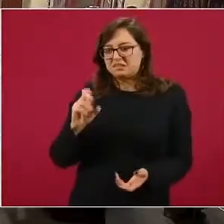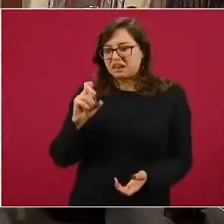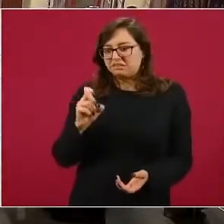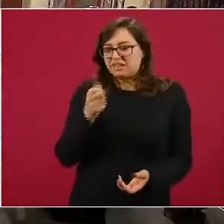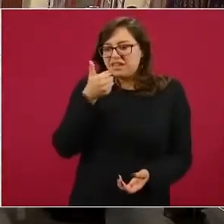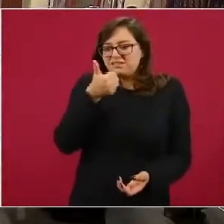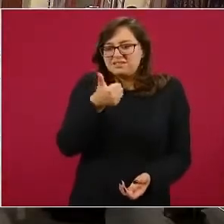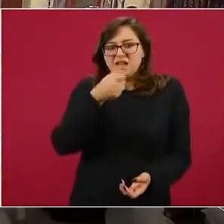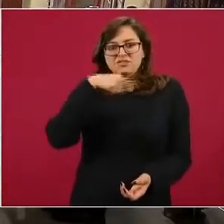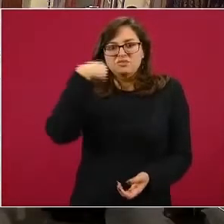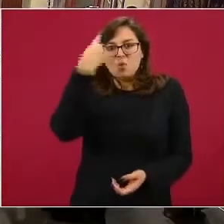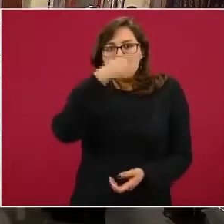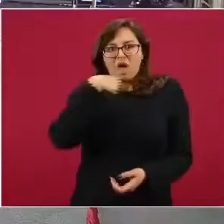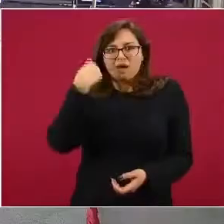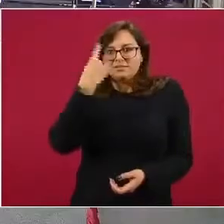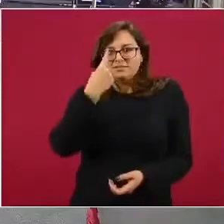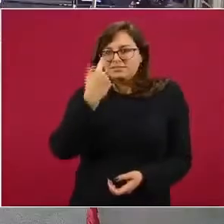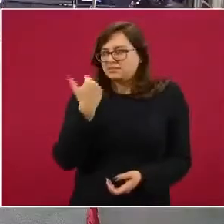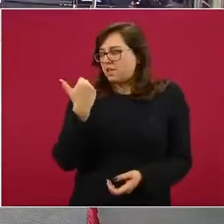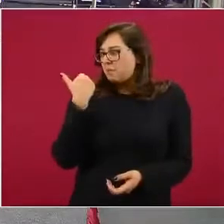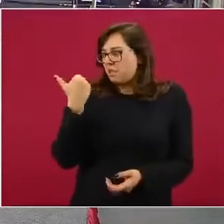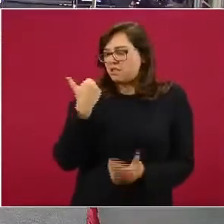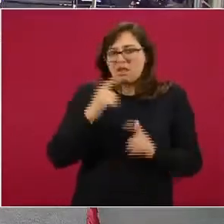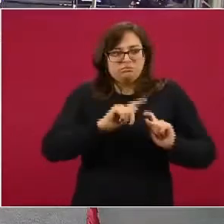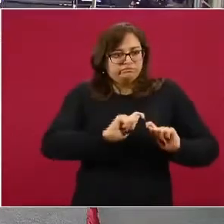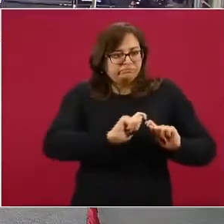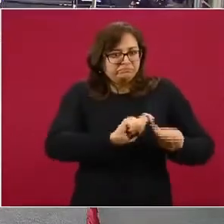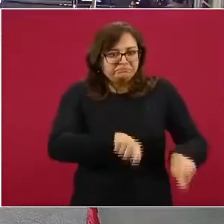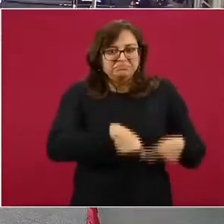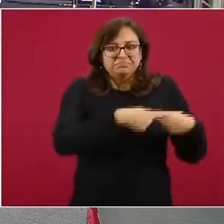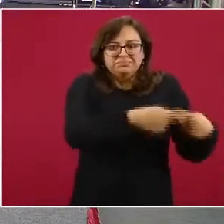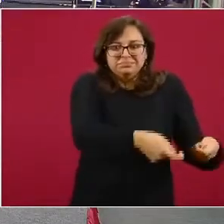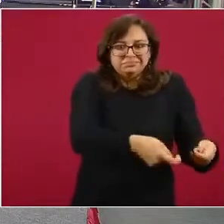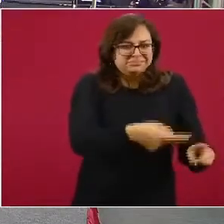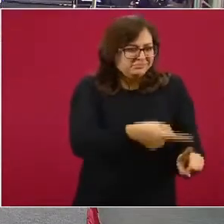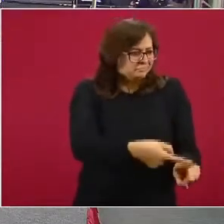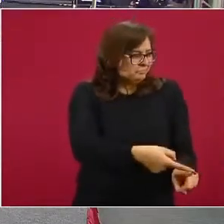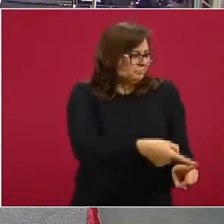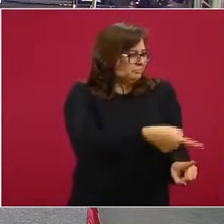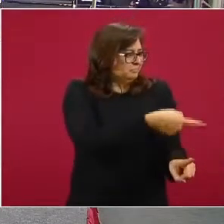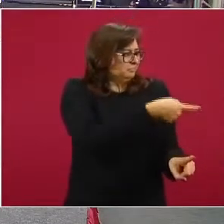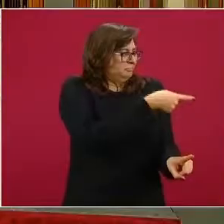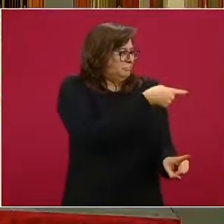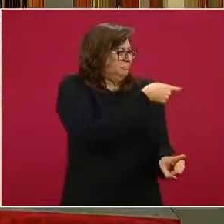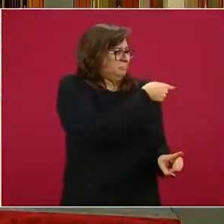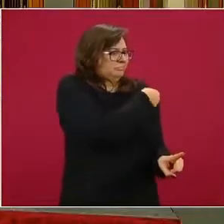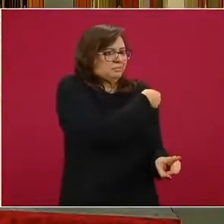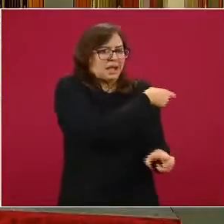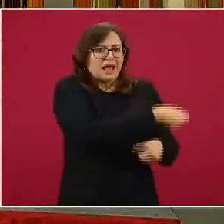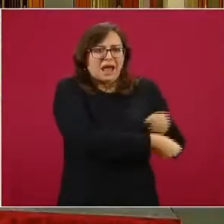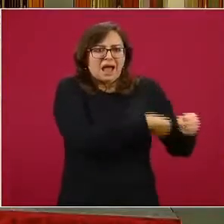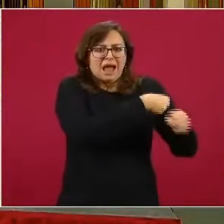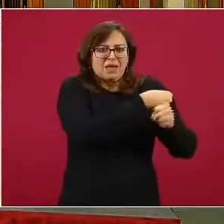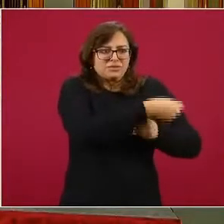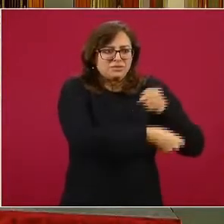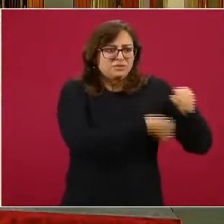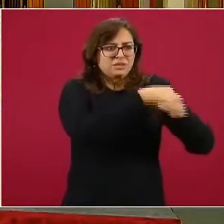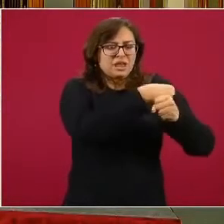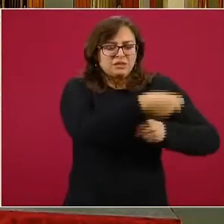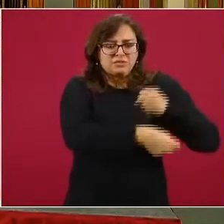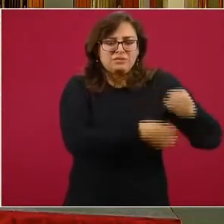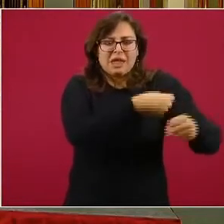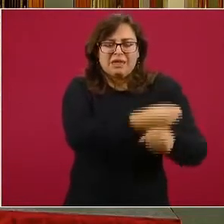pudiera ocurrir. Pero ciertamente, a lo largo de años, pero destacadamente a lo largo de la epidemia, hemos visto